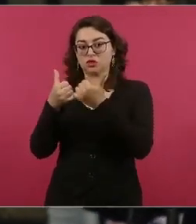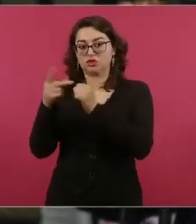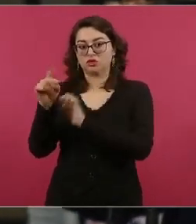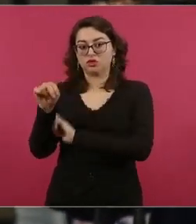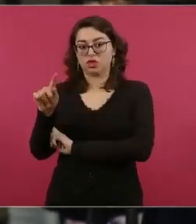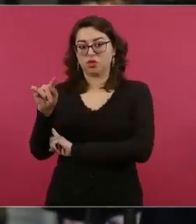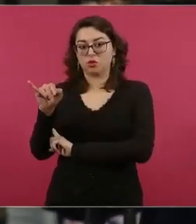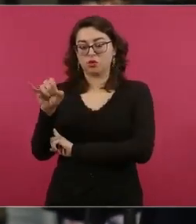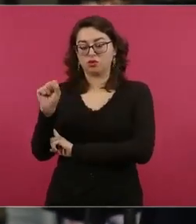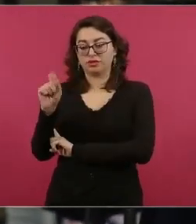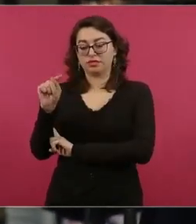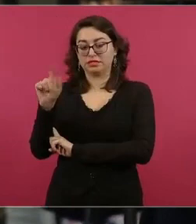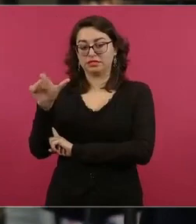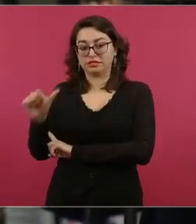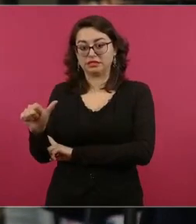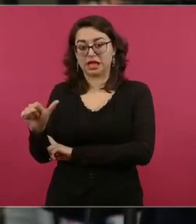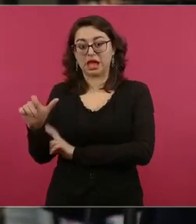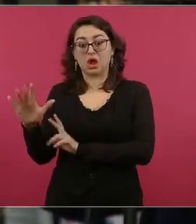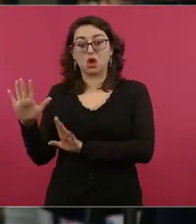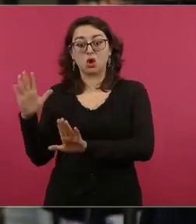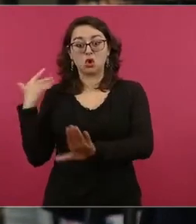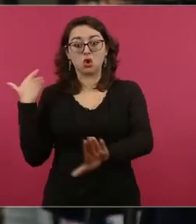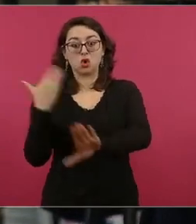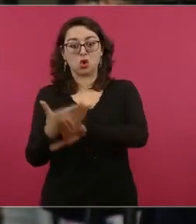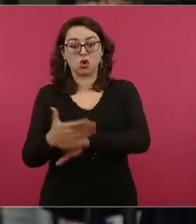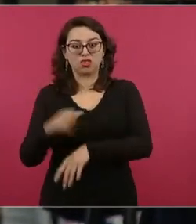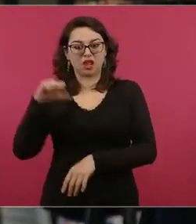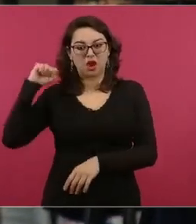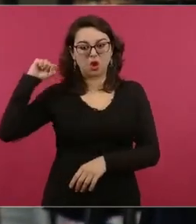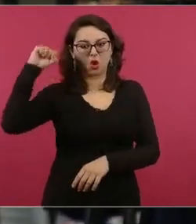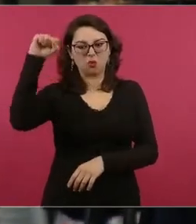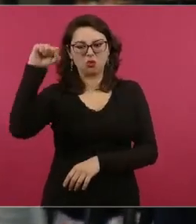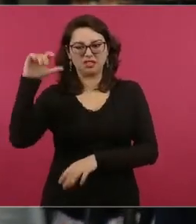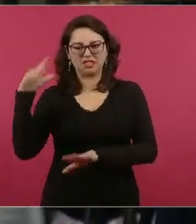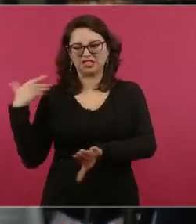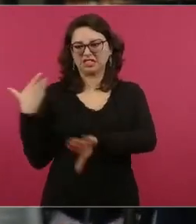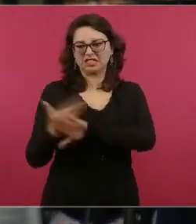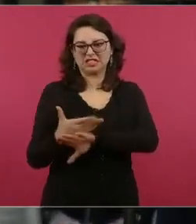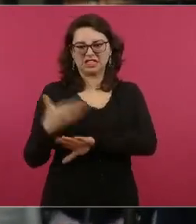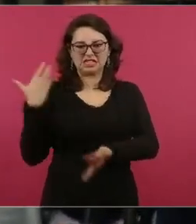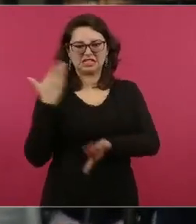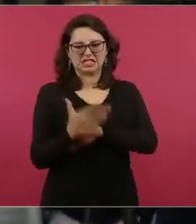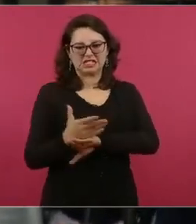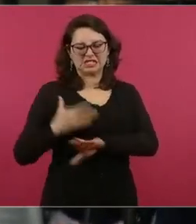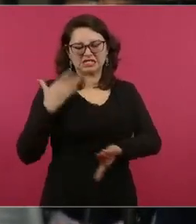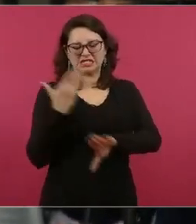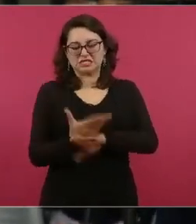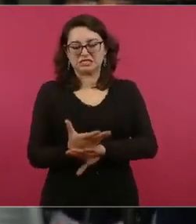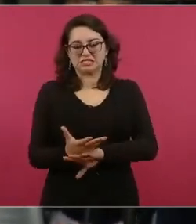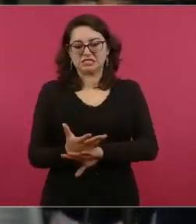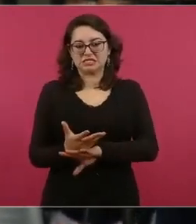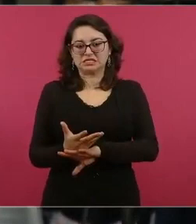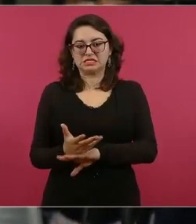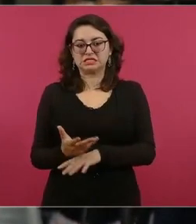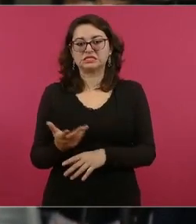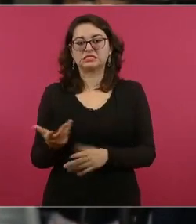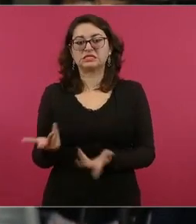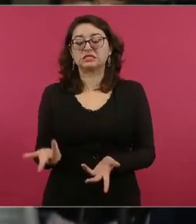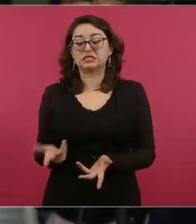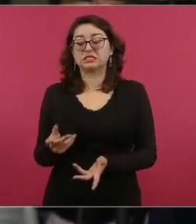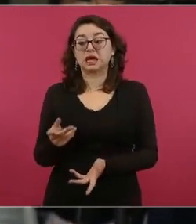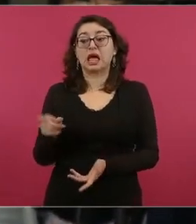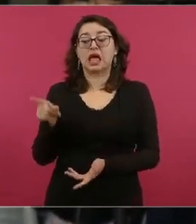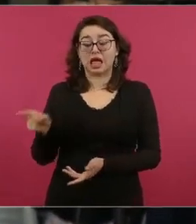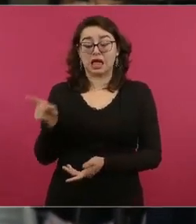pues para ir contra los comunistas, era un grupo de choque, y también pues Salinas Price